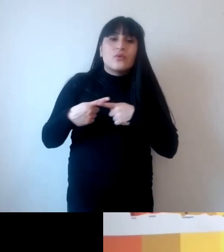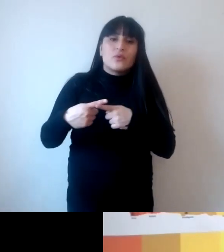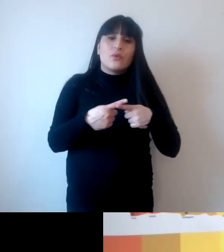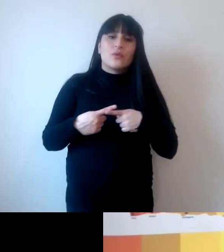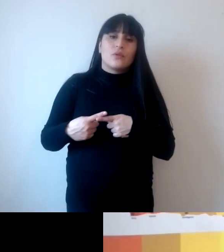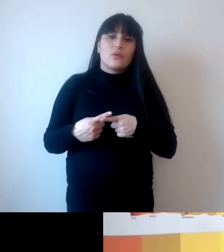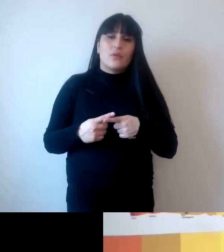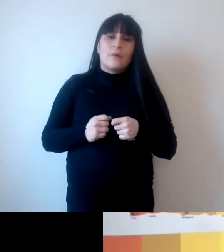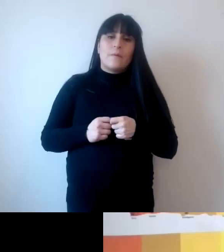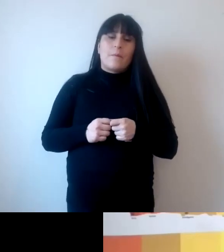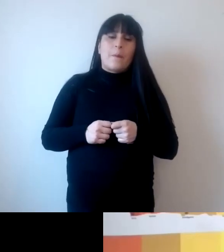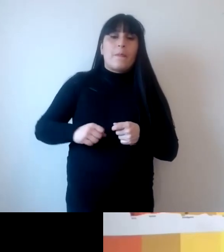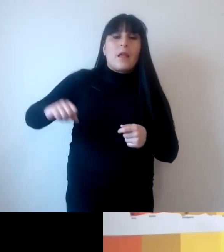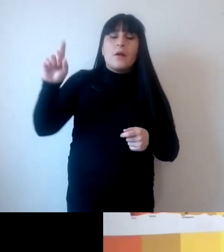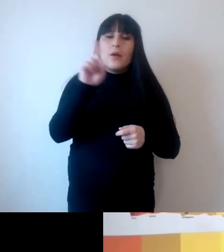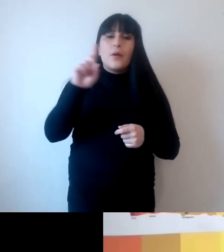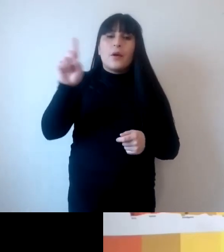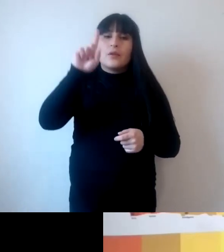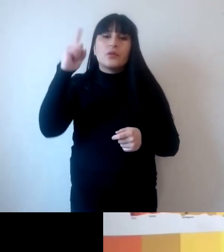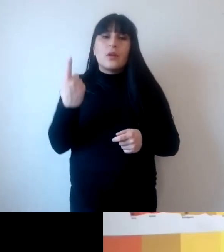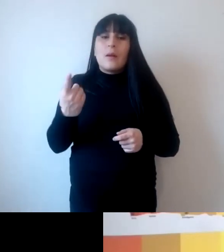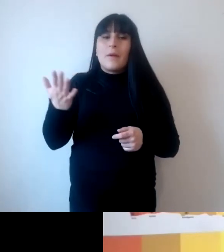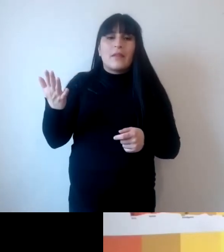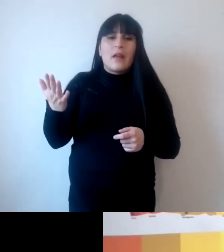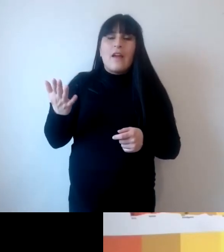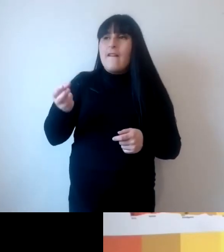no basta con considerar los parámetros físicos